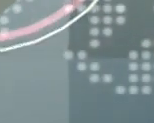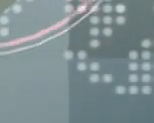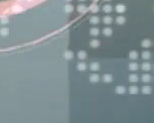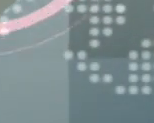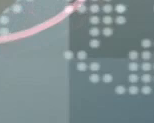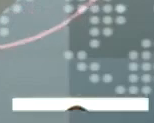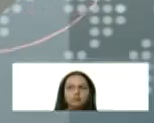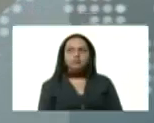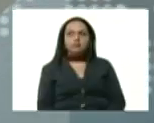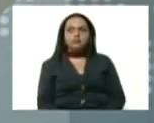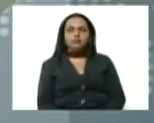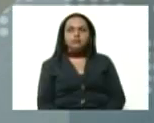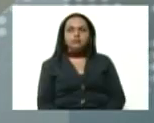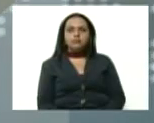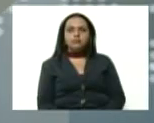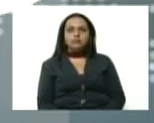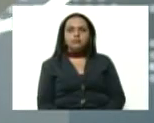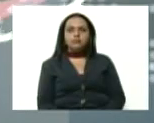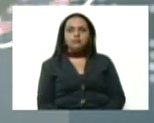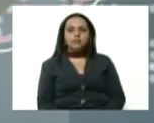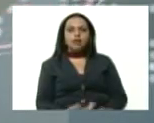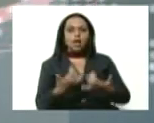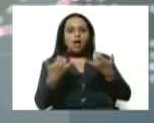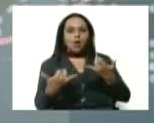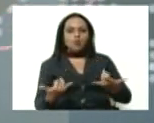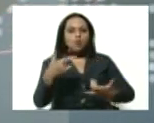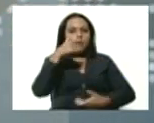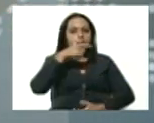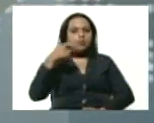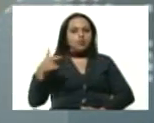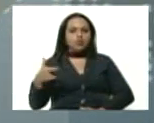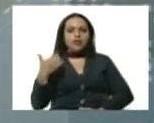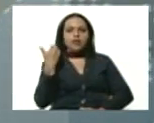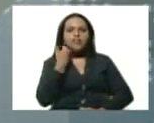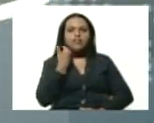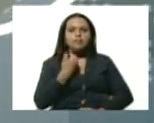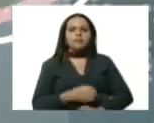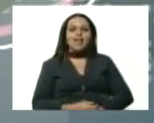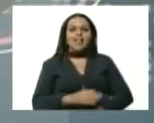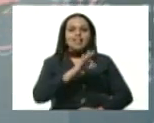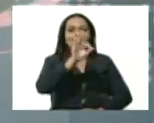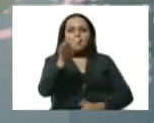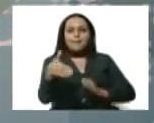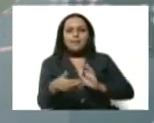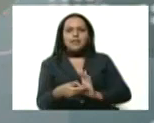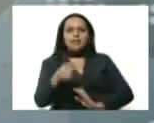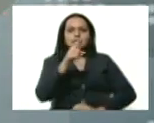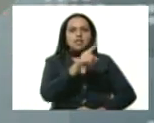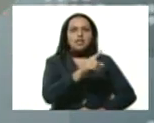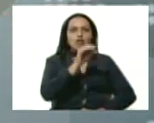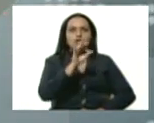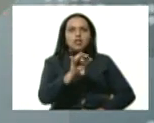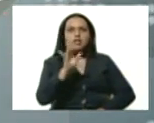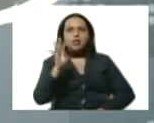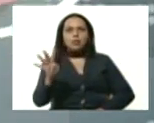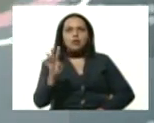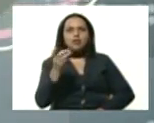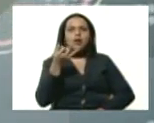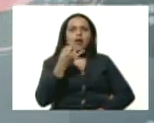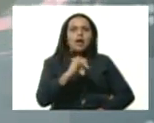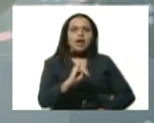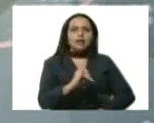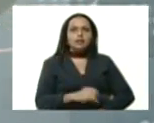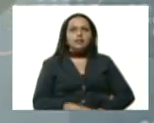femenino. La condición actual de los pacientes, 3.134 pacientes se encuentran